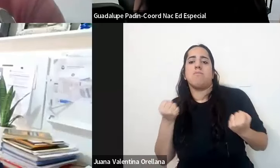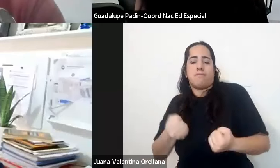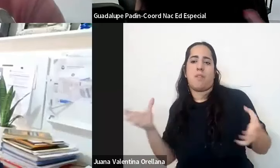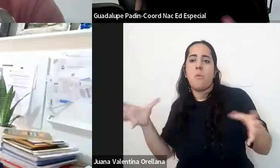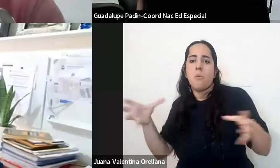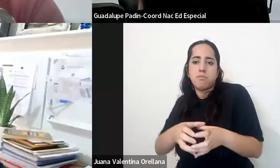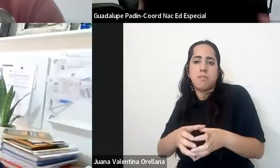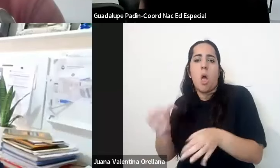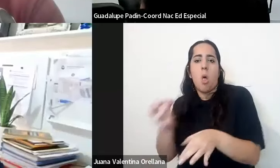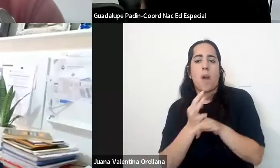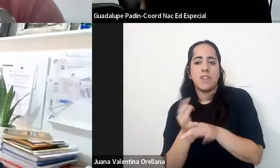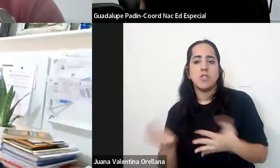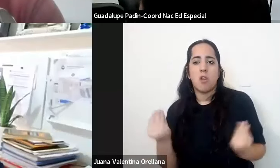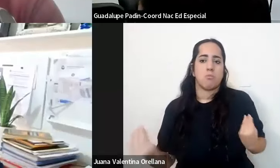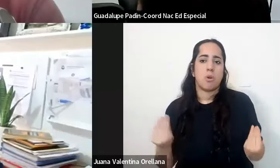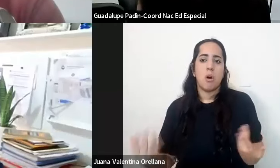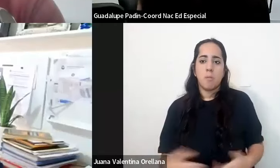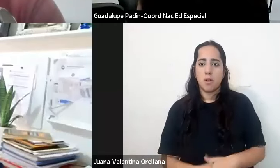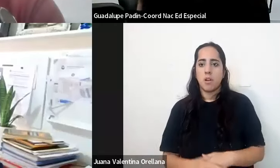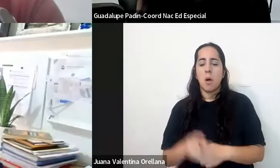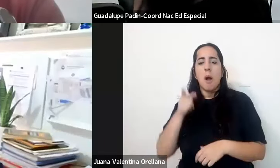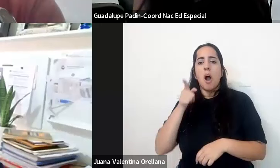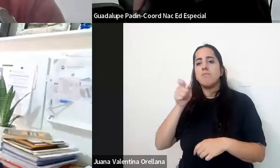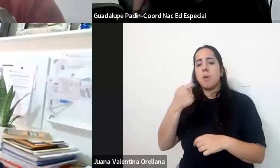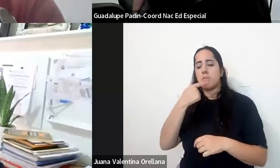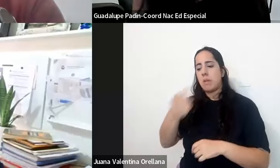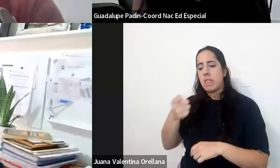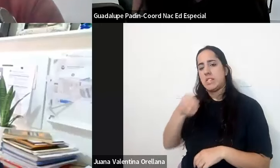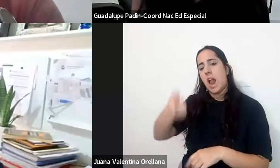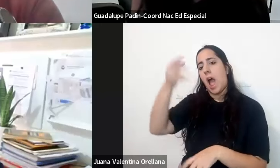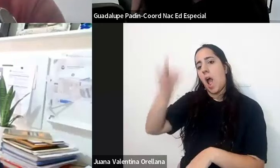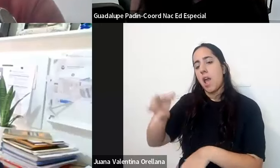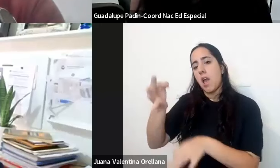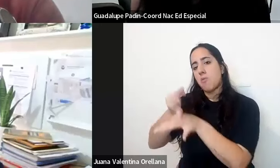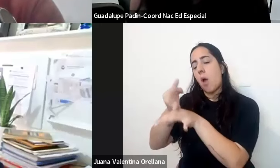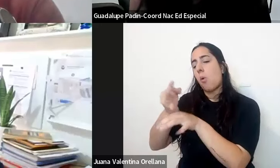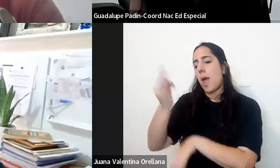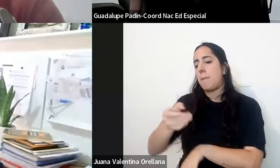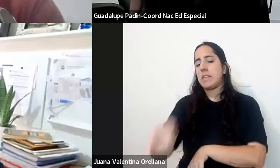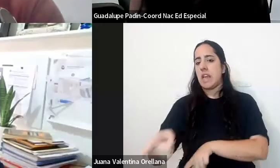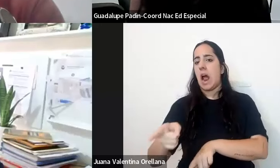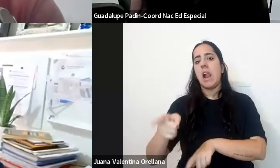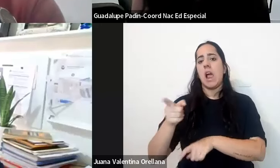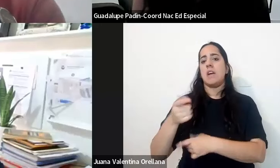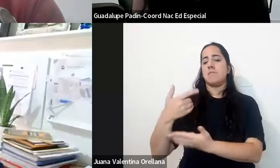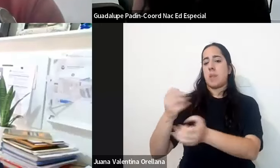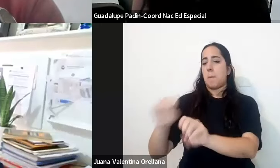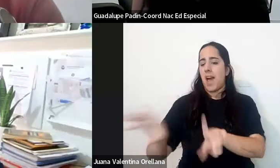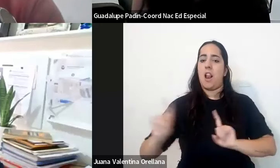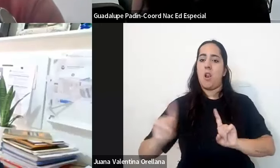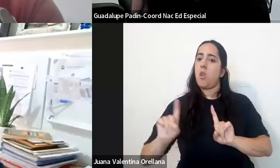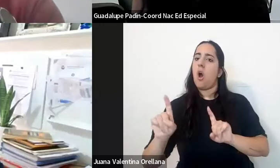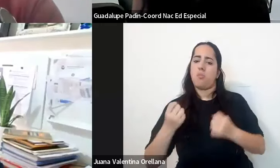acusar o señalar a una u otra parte del sistema para que se reduzca cada vez más se trata de un buen esfuerzo creo que esto